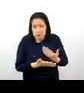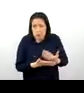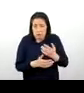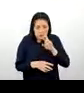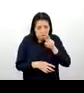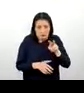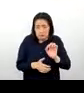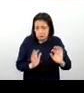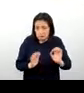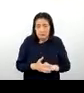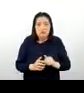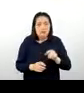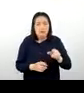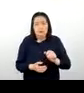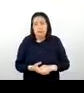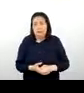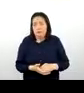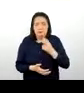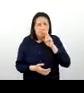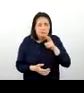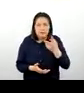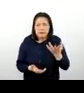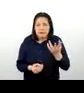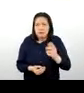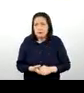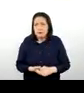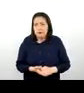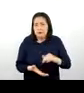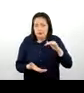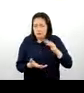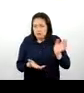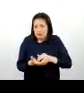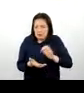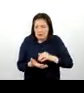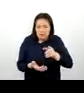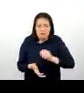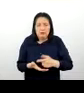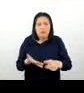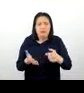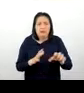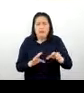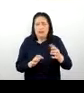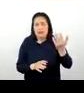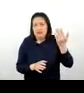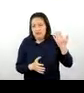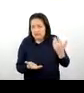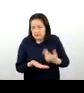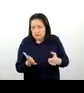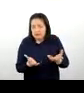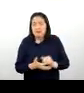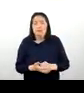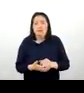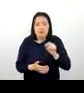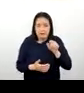luz, ¿no? Es verla, estudiar un poco más a lo que se dedicaban exactamente, ¿no? Entonces,